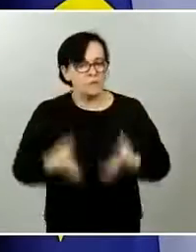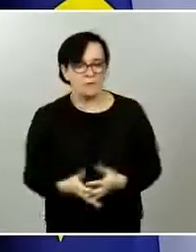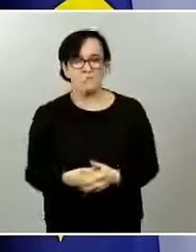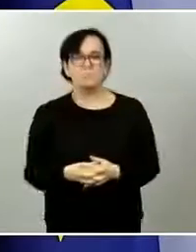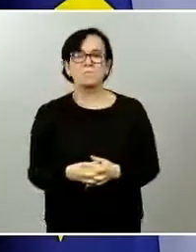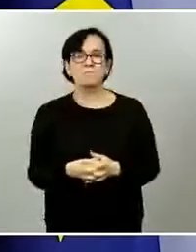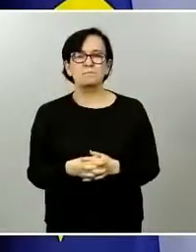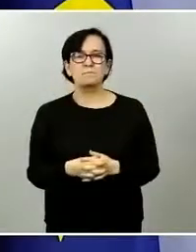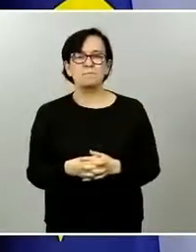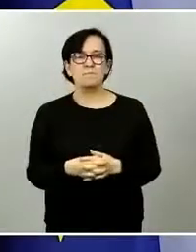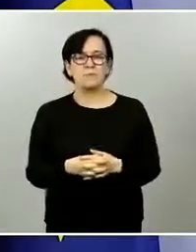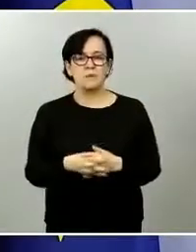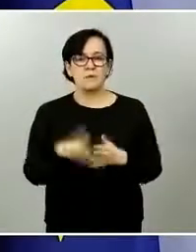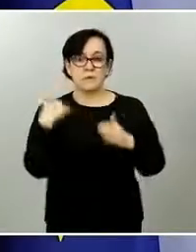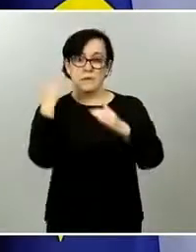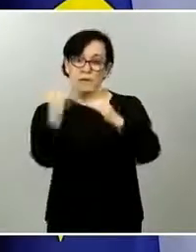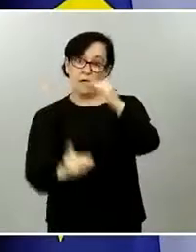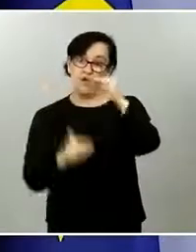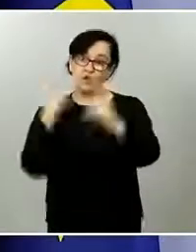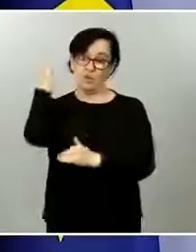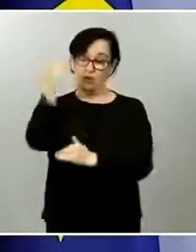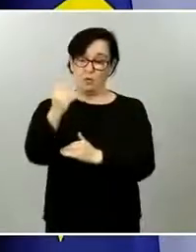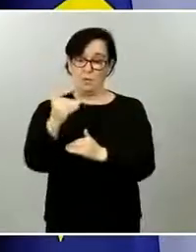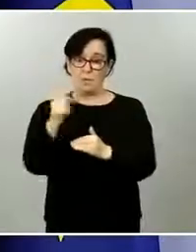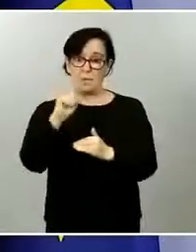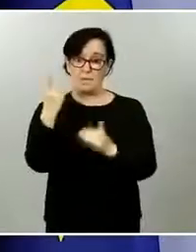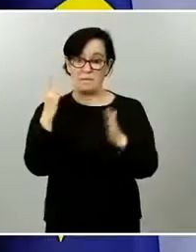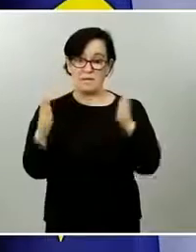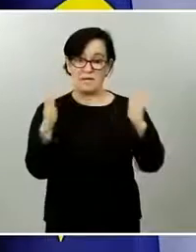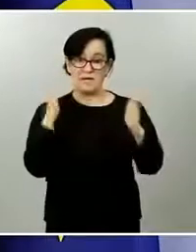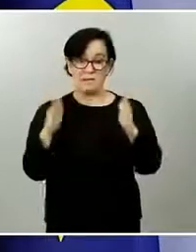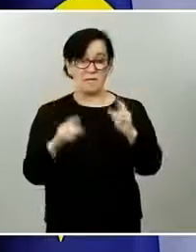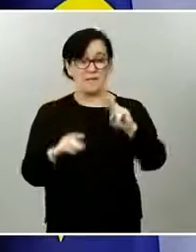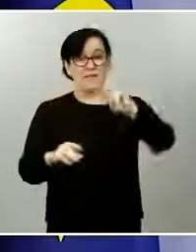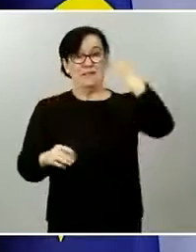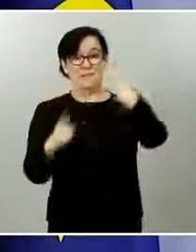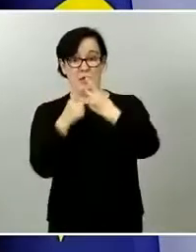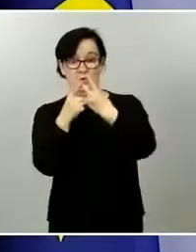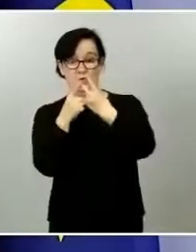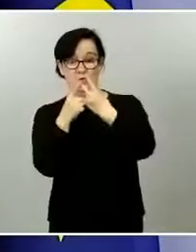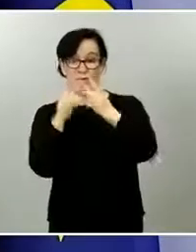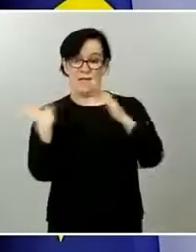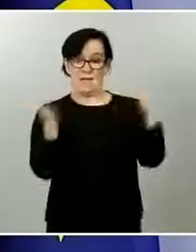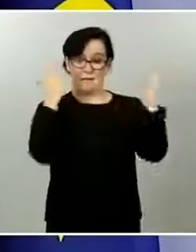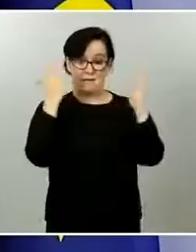que el estado de alarma que decretamos el 14 de marzo ha funcionado.